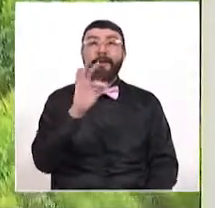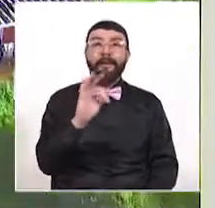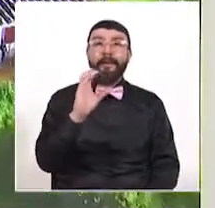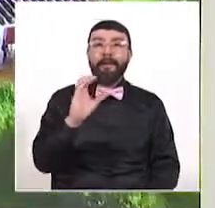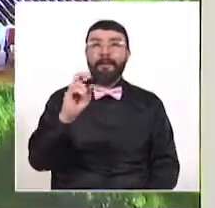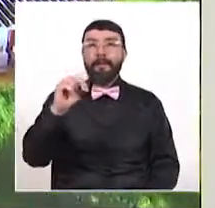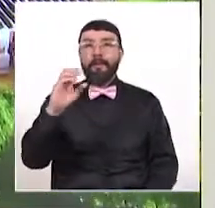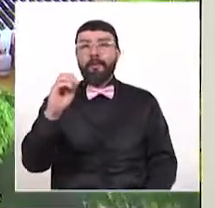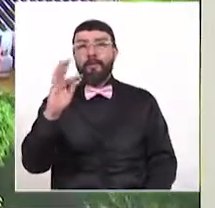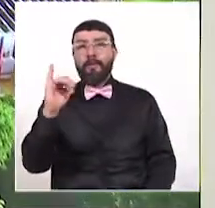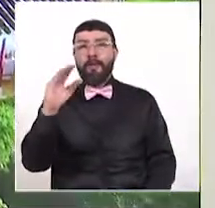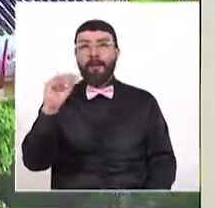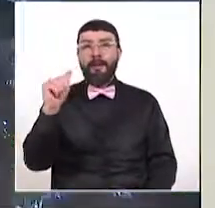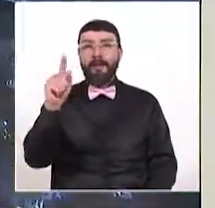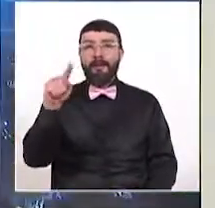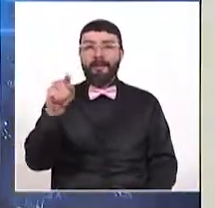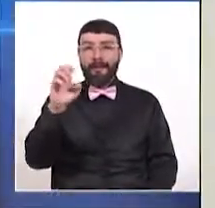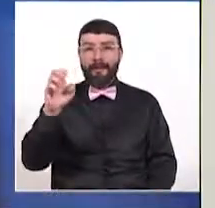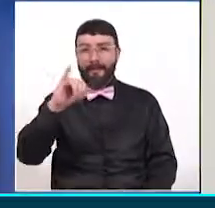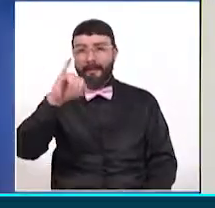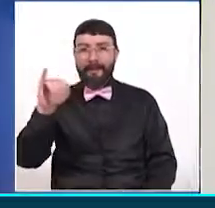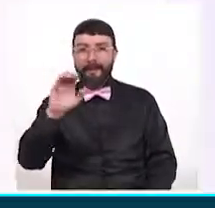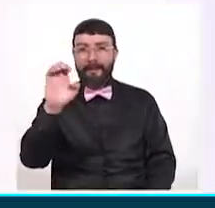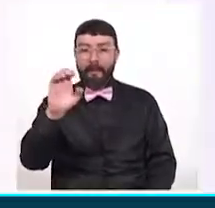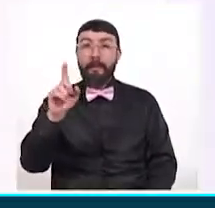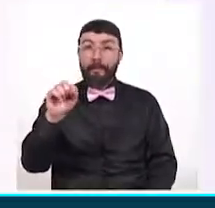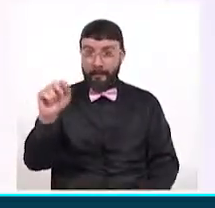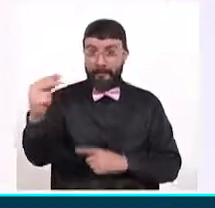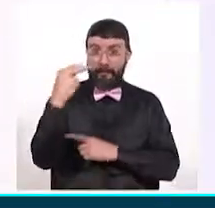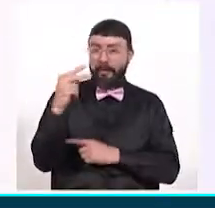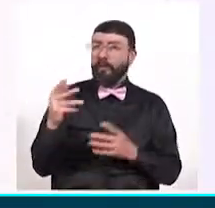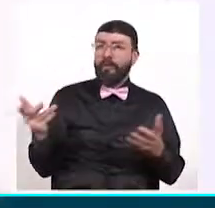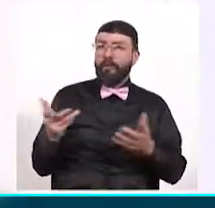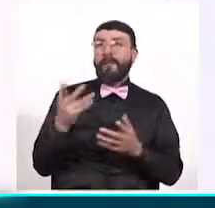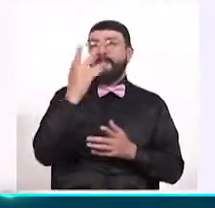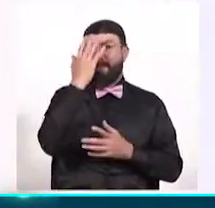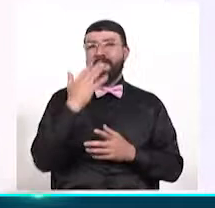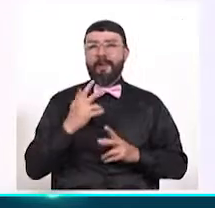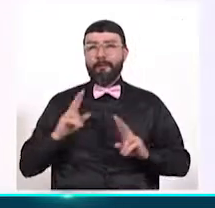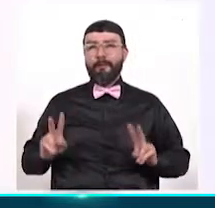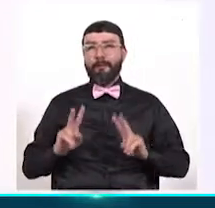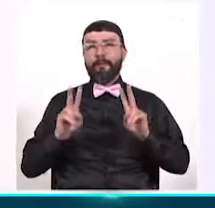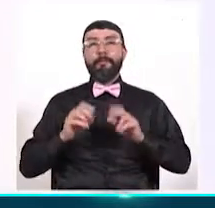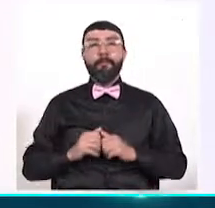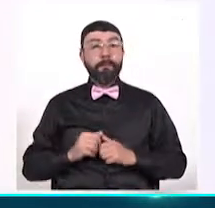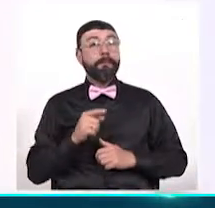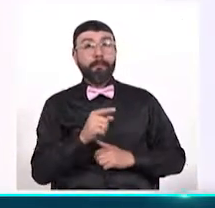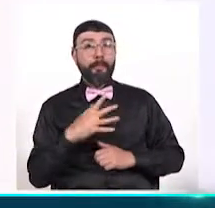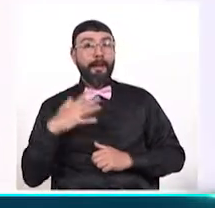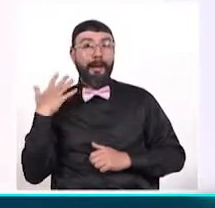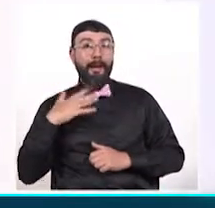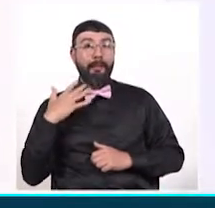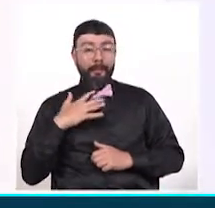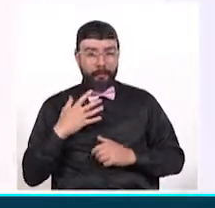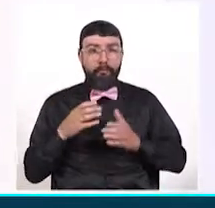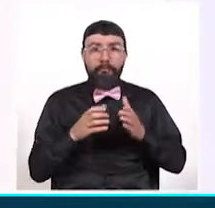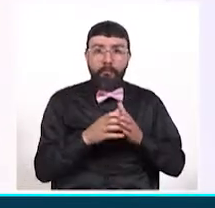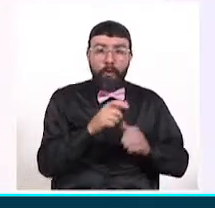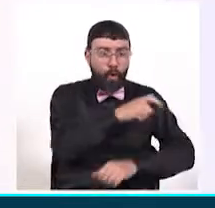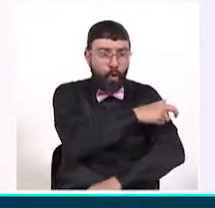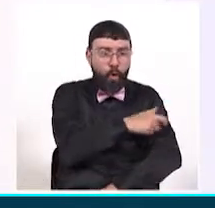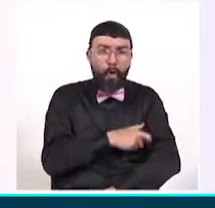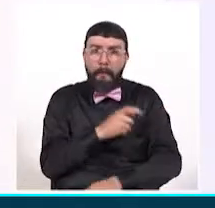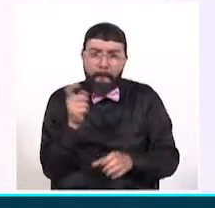estamos en vivo por nuestro Facebook Live. Armenia es una de las ciudades del país donde un comité de ciudadanos